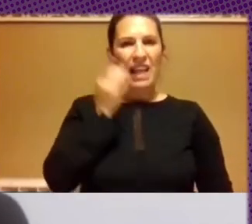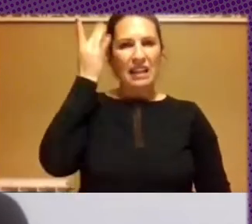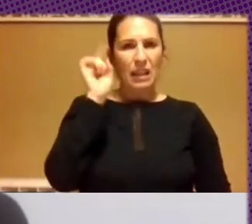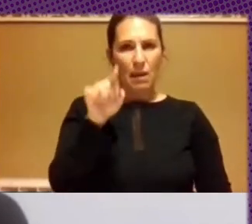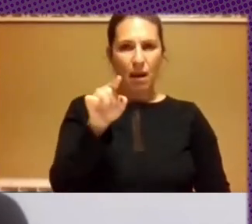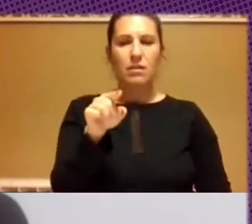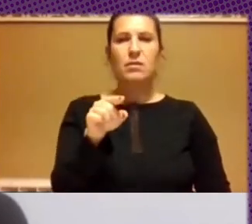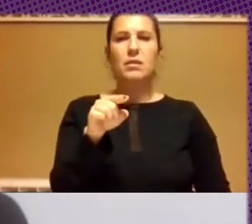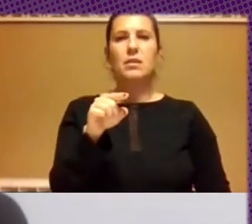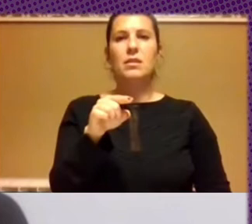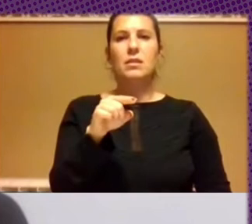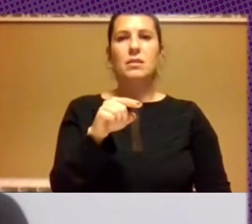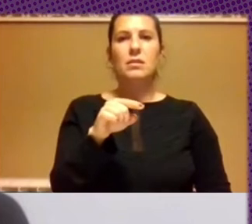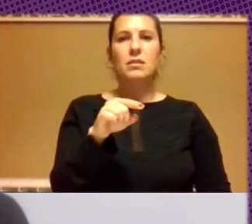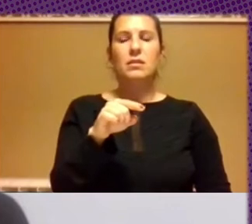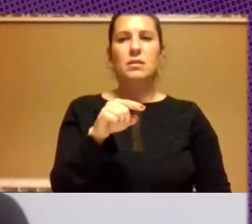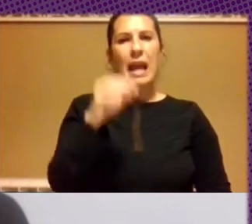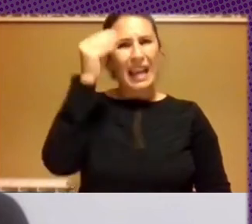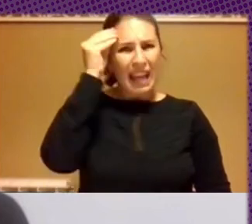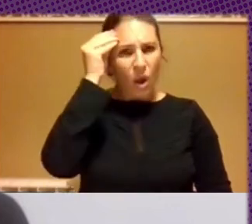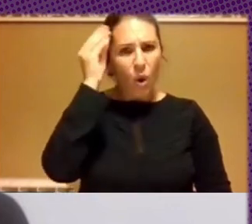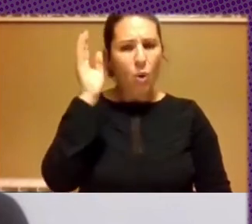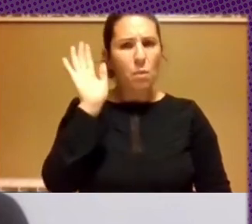que aparte es bastante,